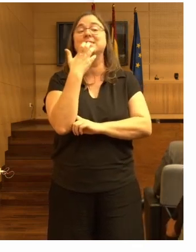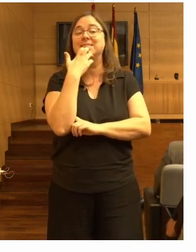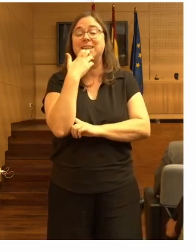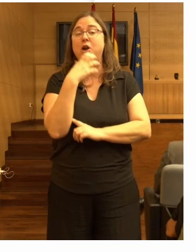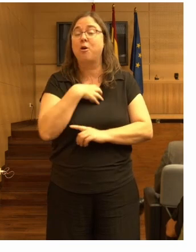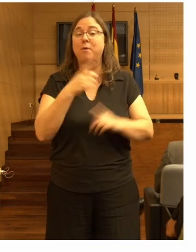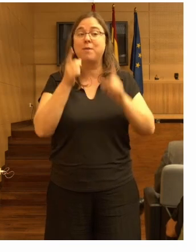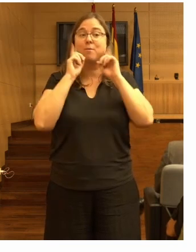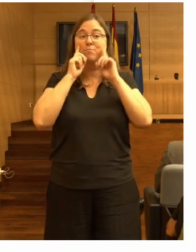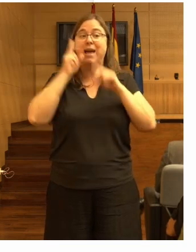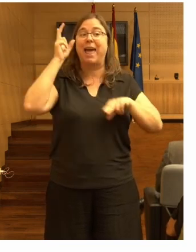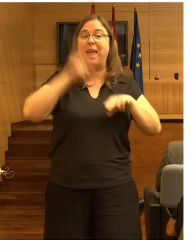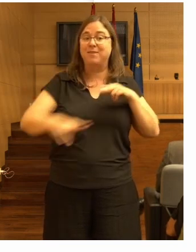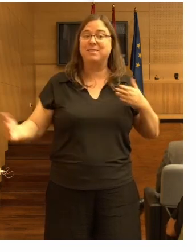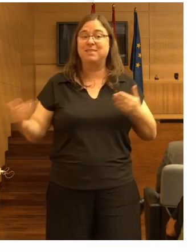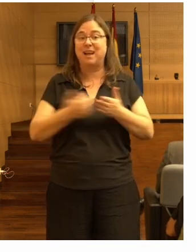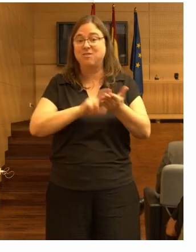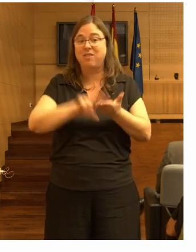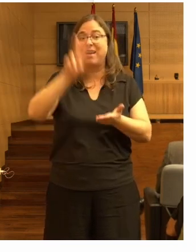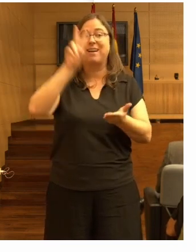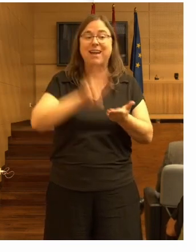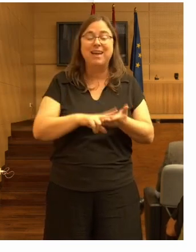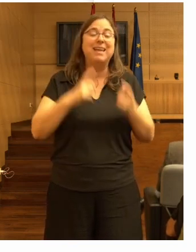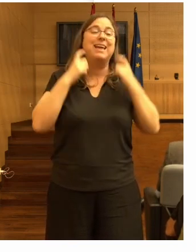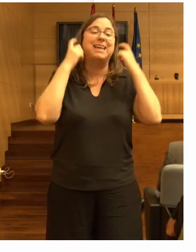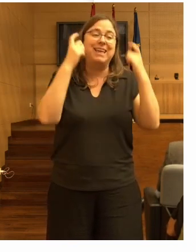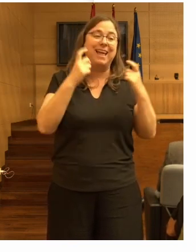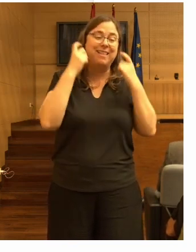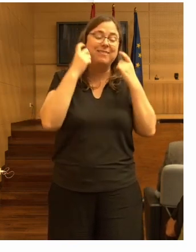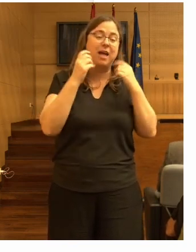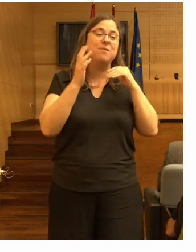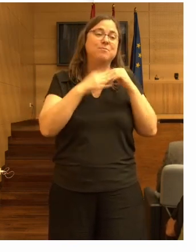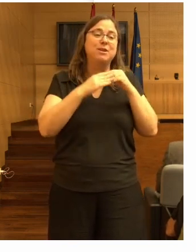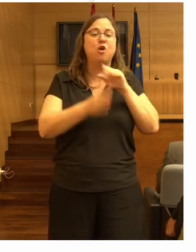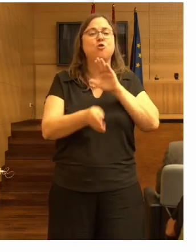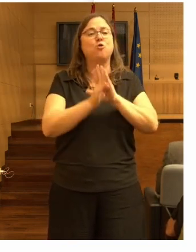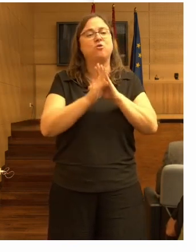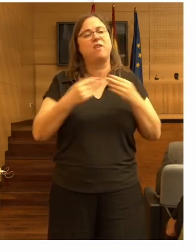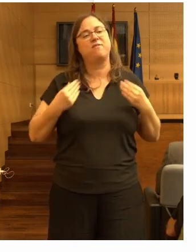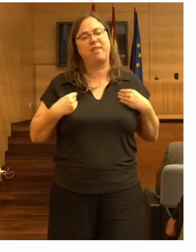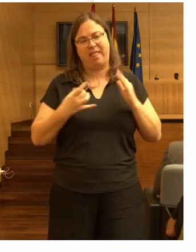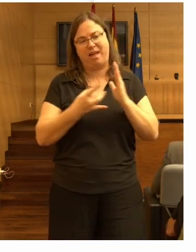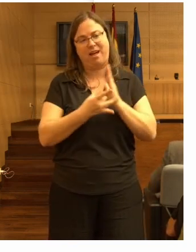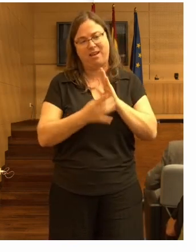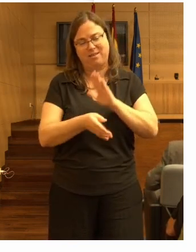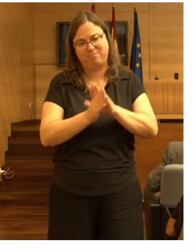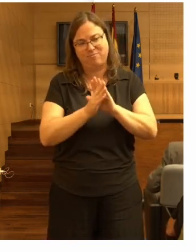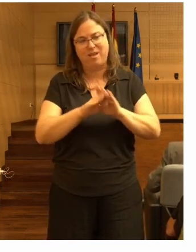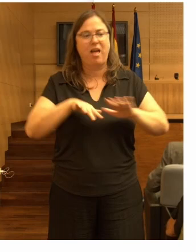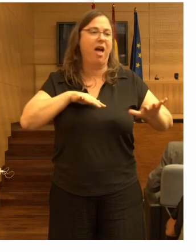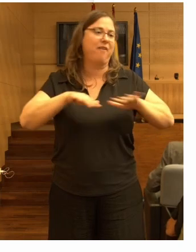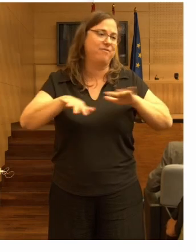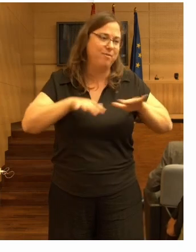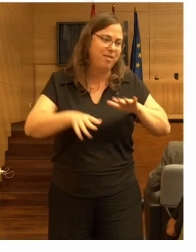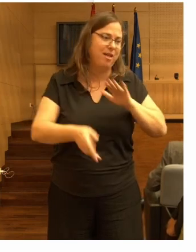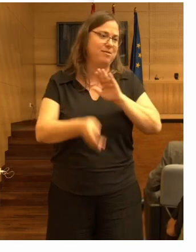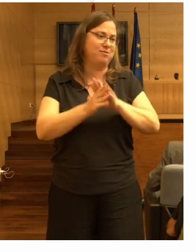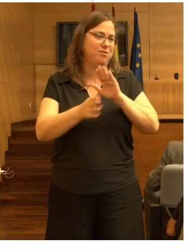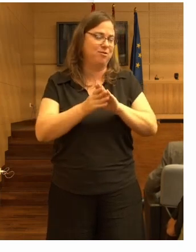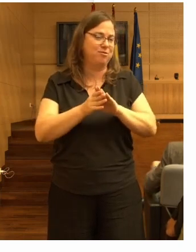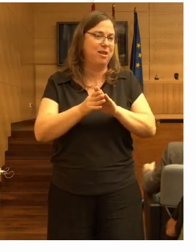prevenir todas las caídas intentemos al menos mantener la calidad de vida la actividad del